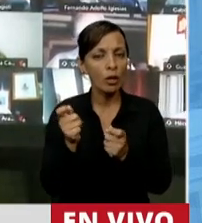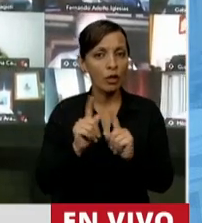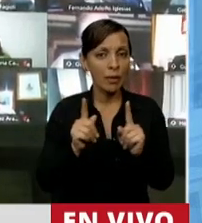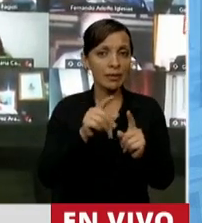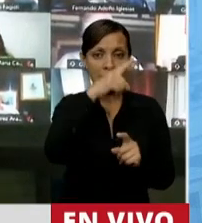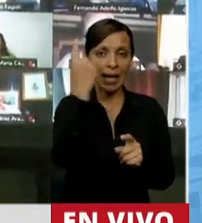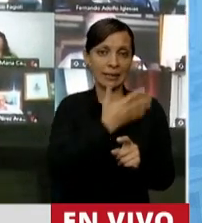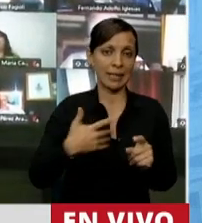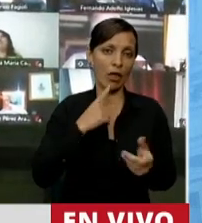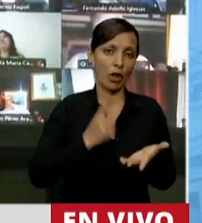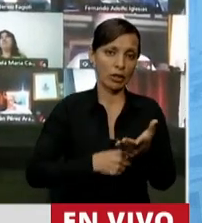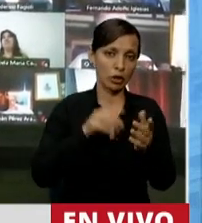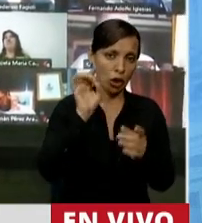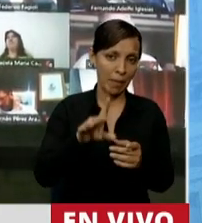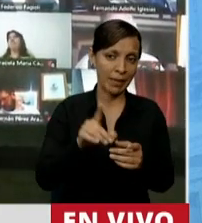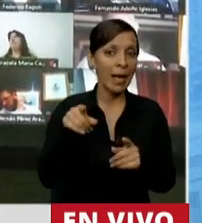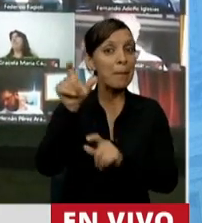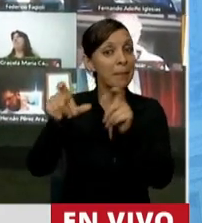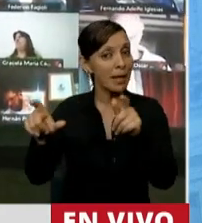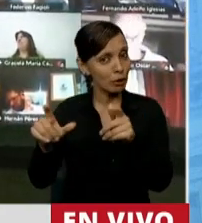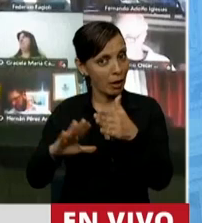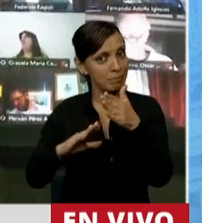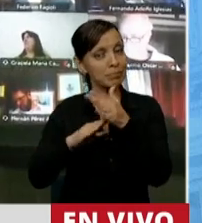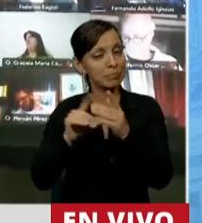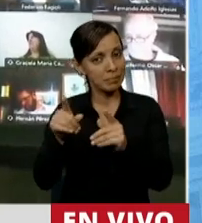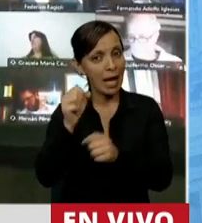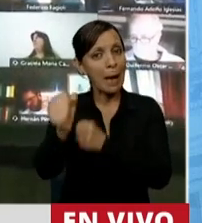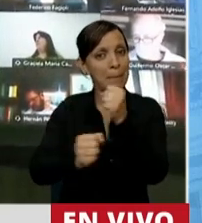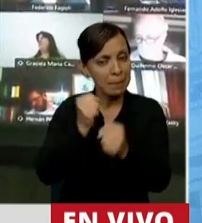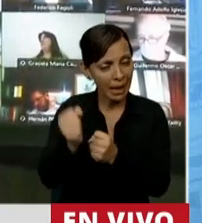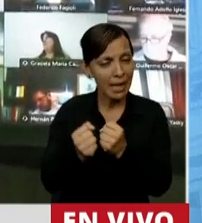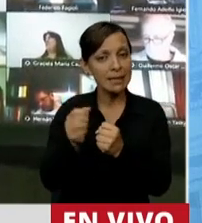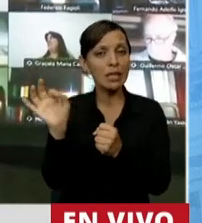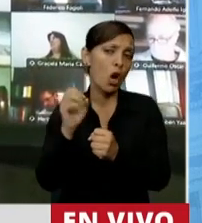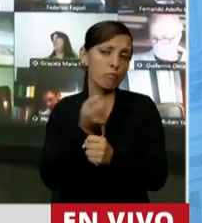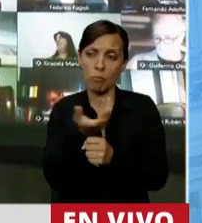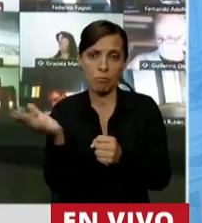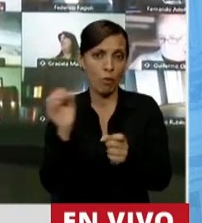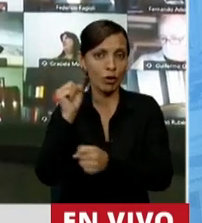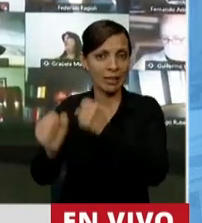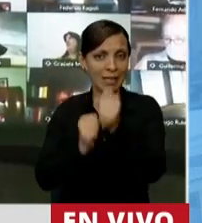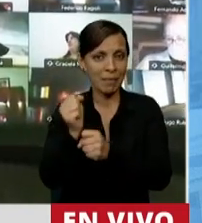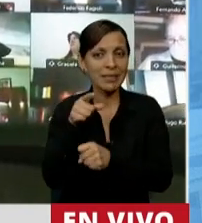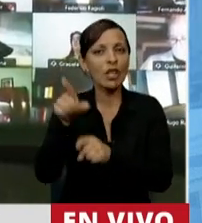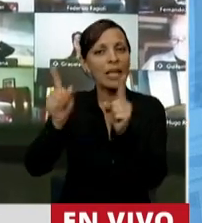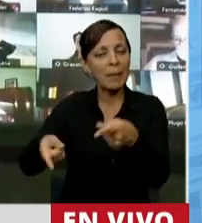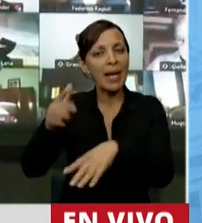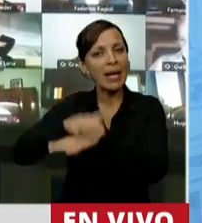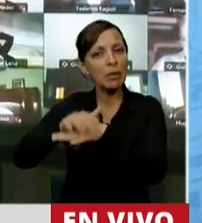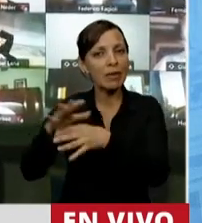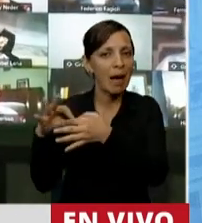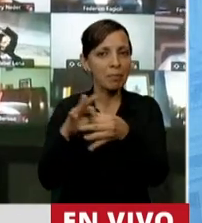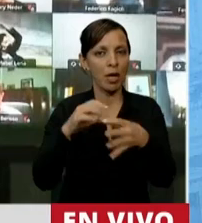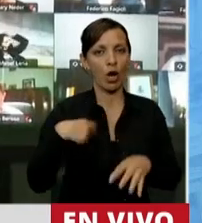tomar el Estado. Los dirigentes que tienen estas empresas, esta empresa o muchas empresas, son los que tienen una gran responsabilidad con la